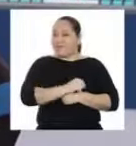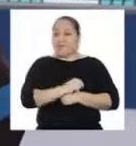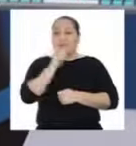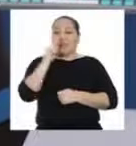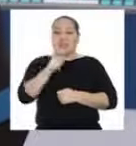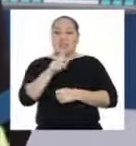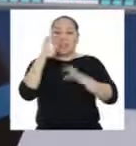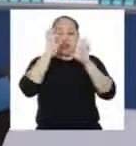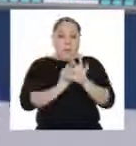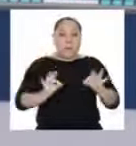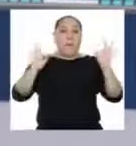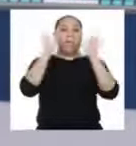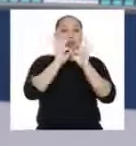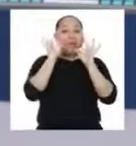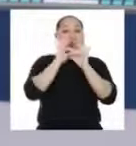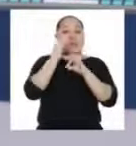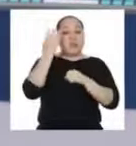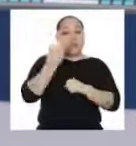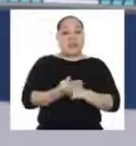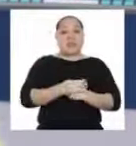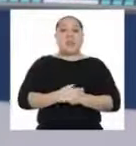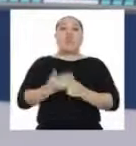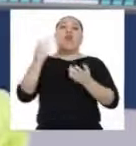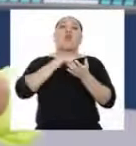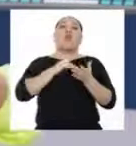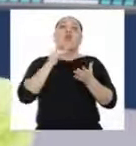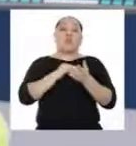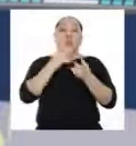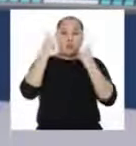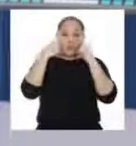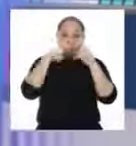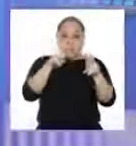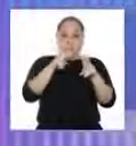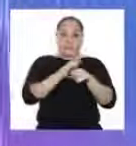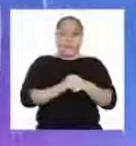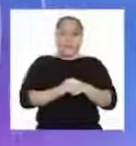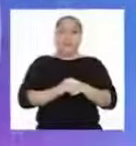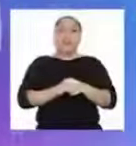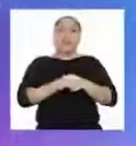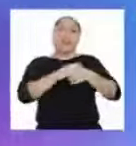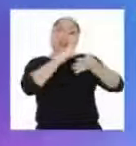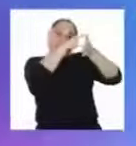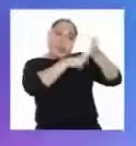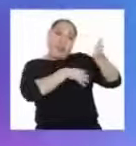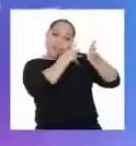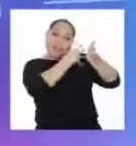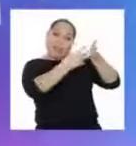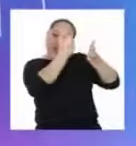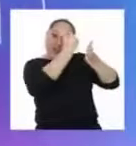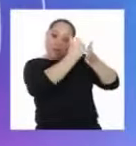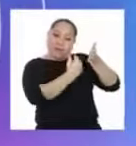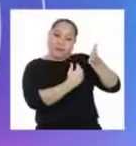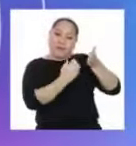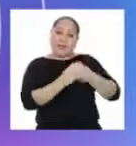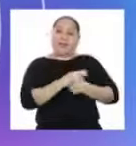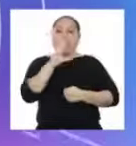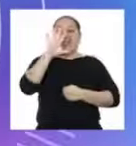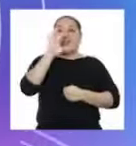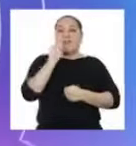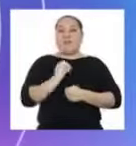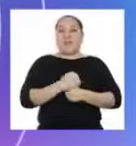Para ello, es importante que volvamos a ver la tabla de frecuencias.